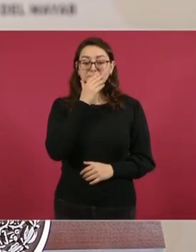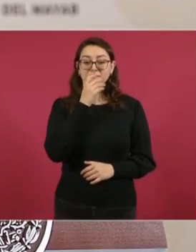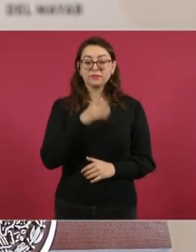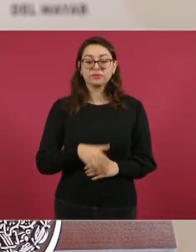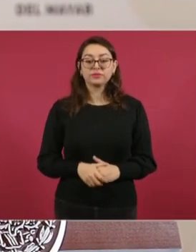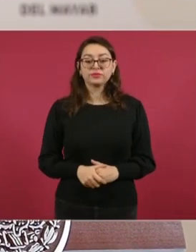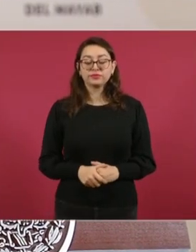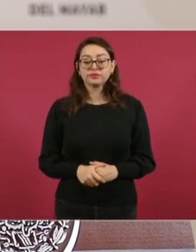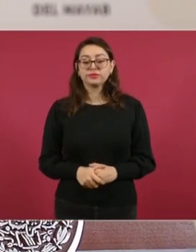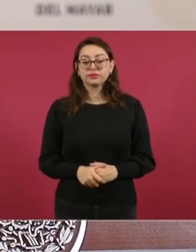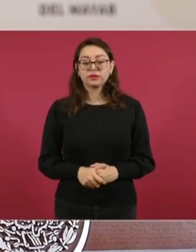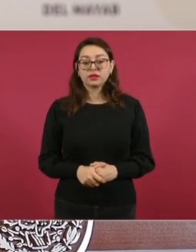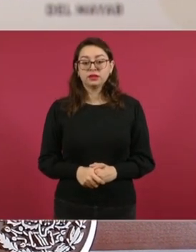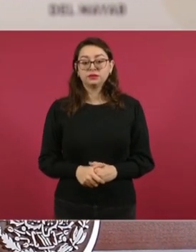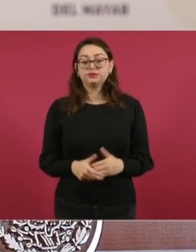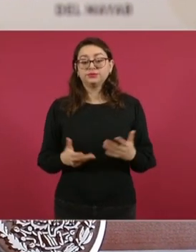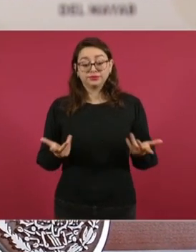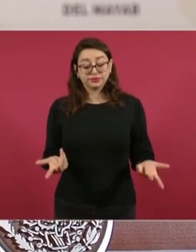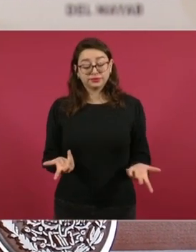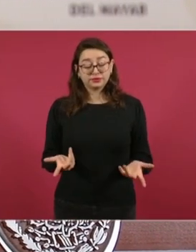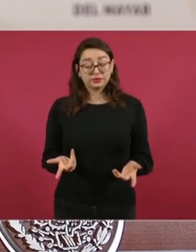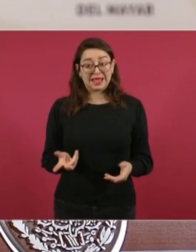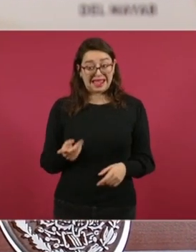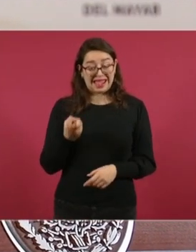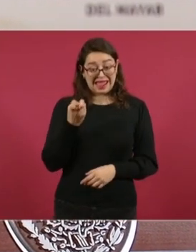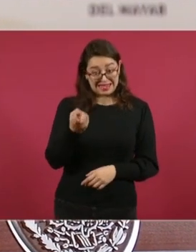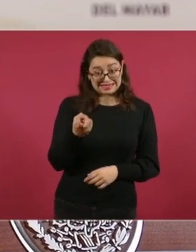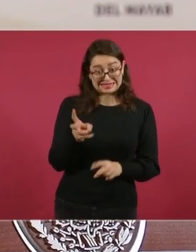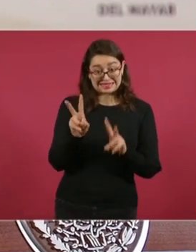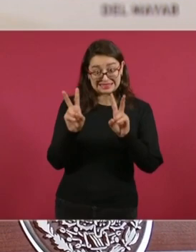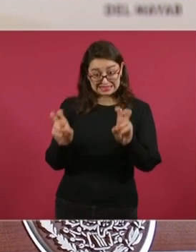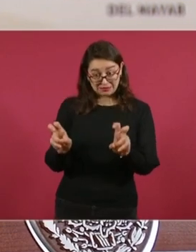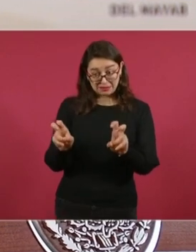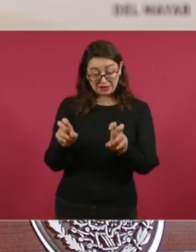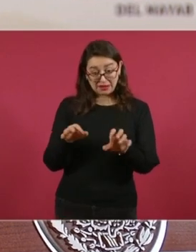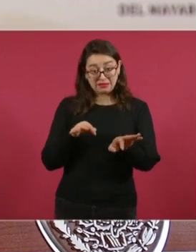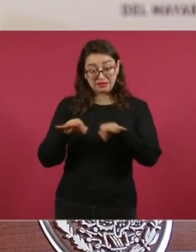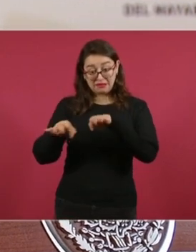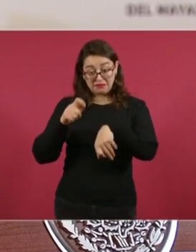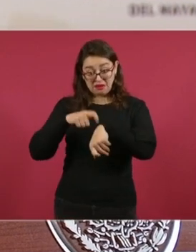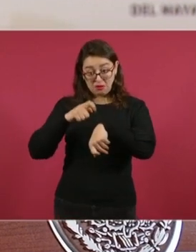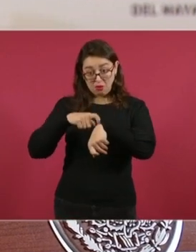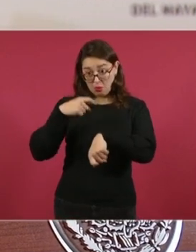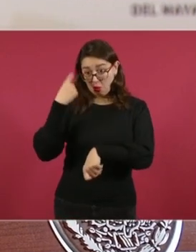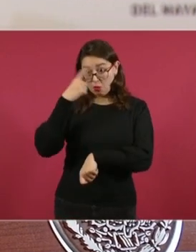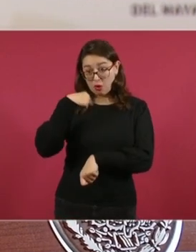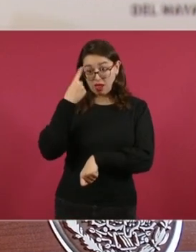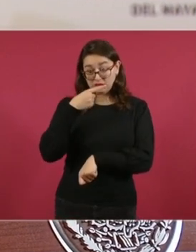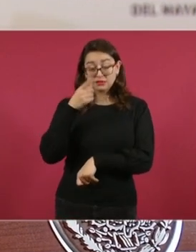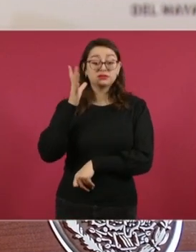de discutir, de debatir en la Cámara